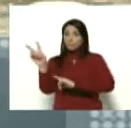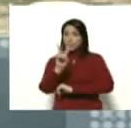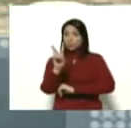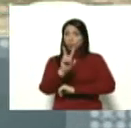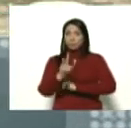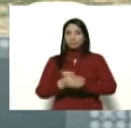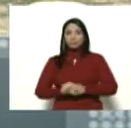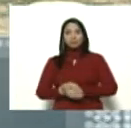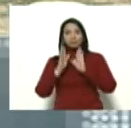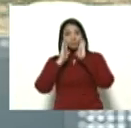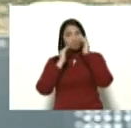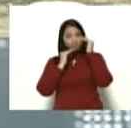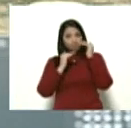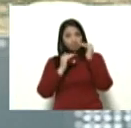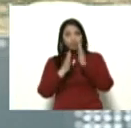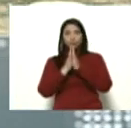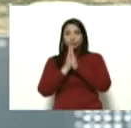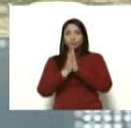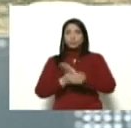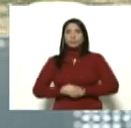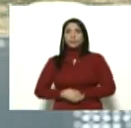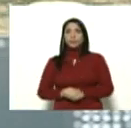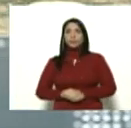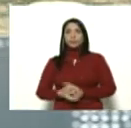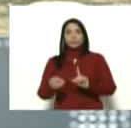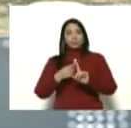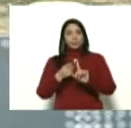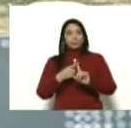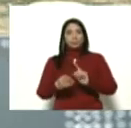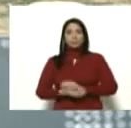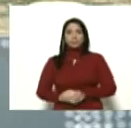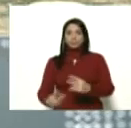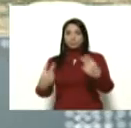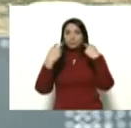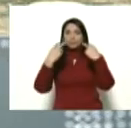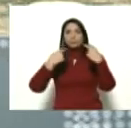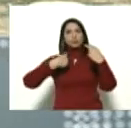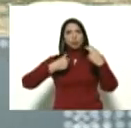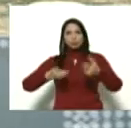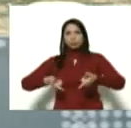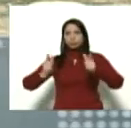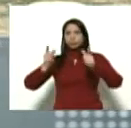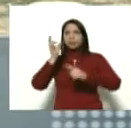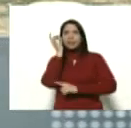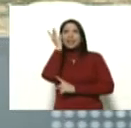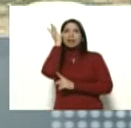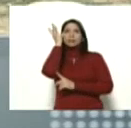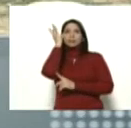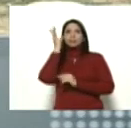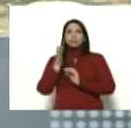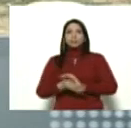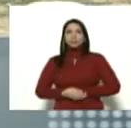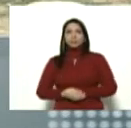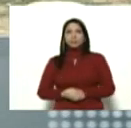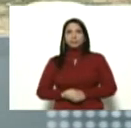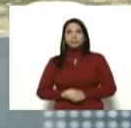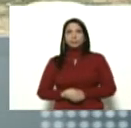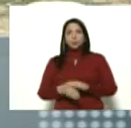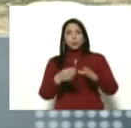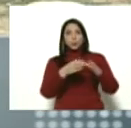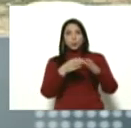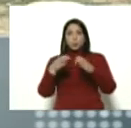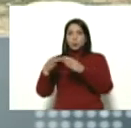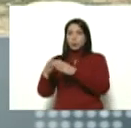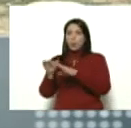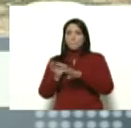atención la primera procedo a crear los órganos